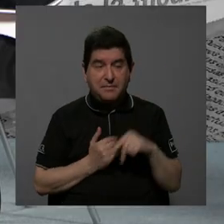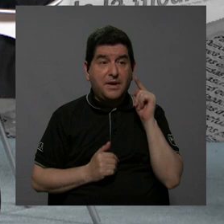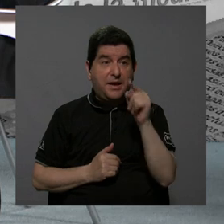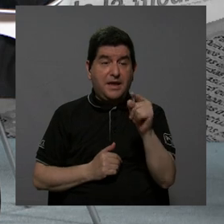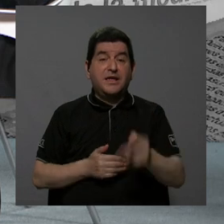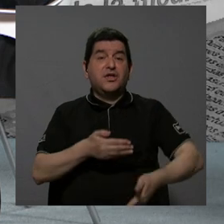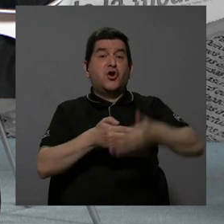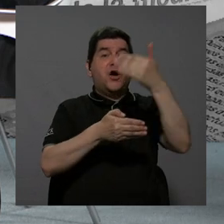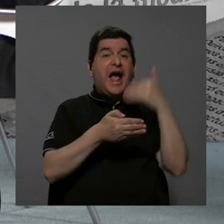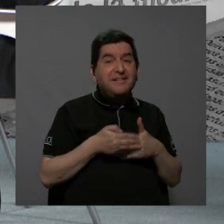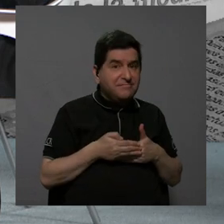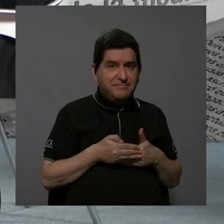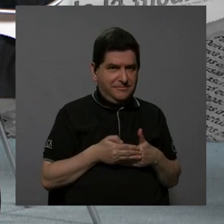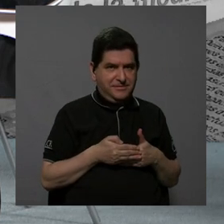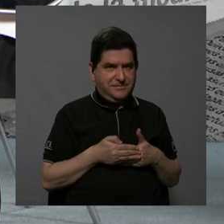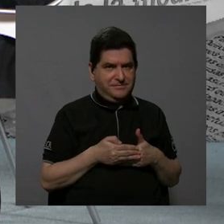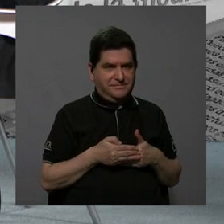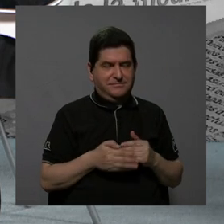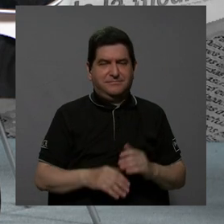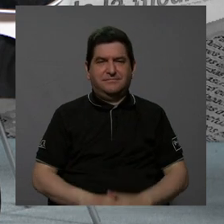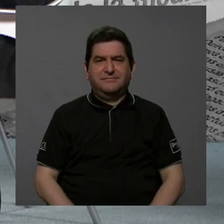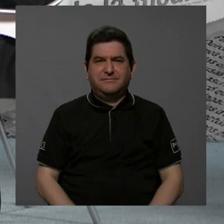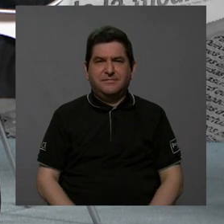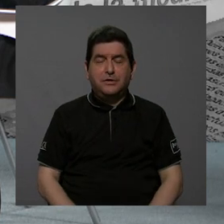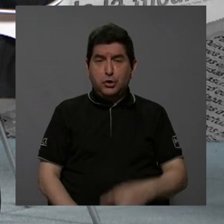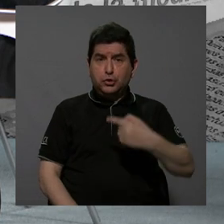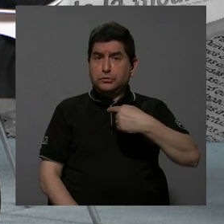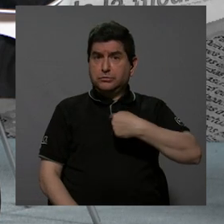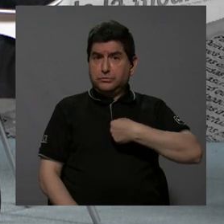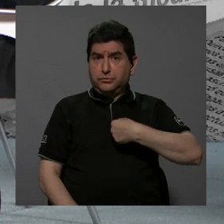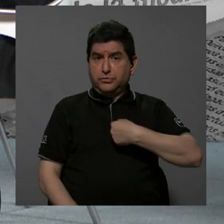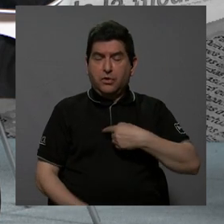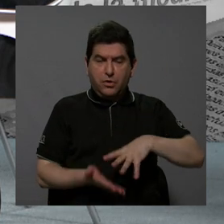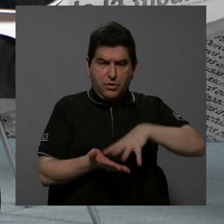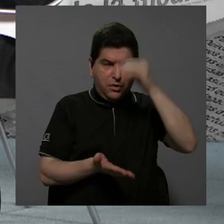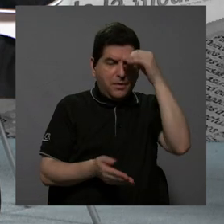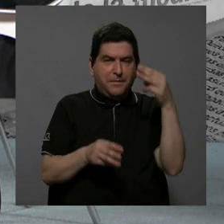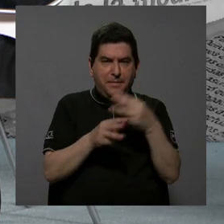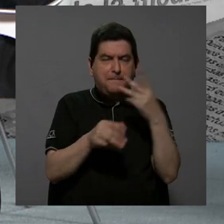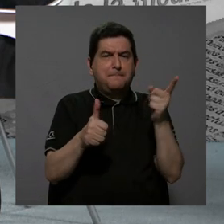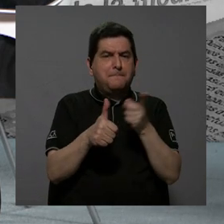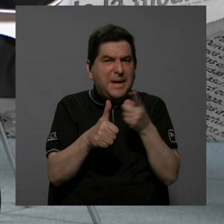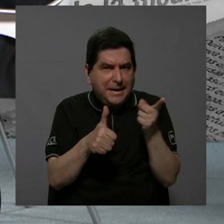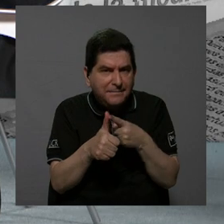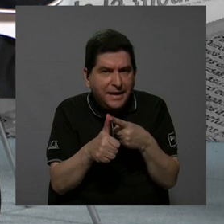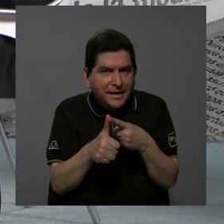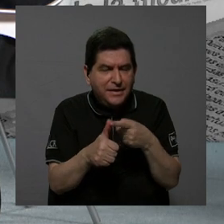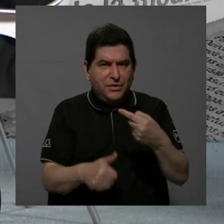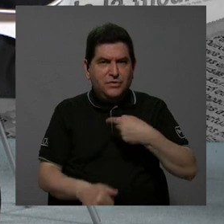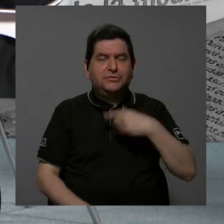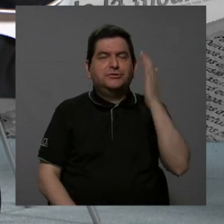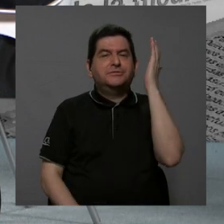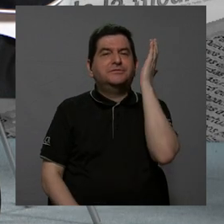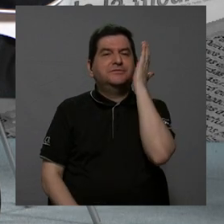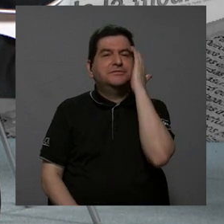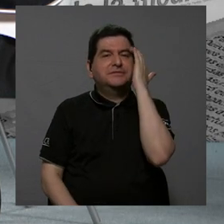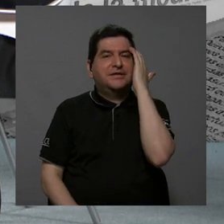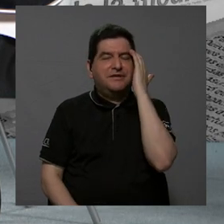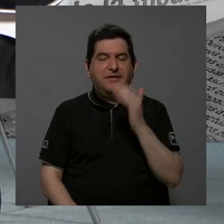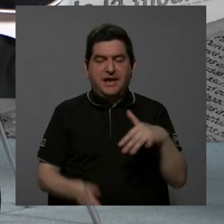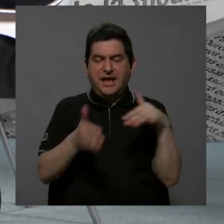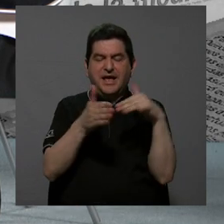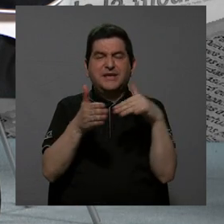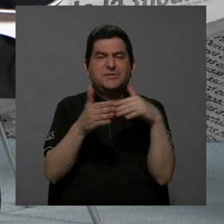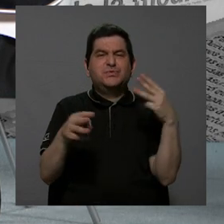que está antes de. Es decir, yo para aprender matemática, primero tengo que saber cómo